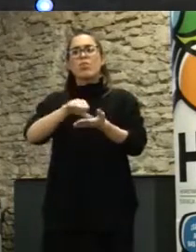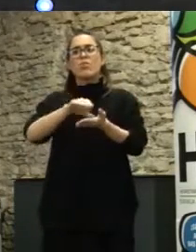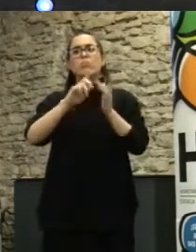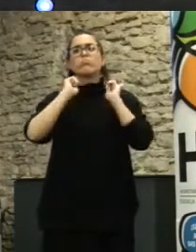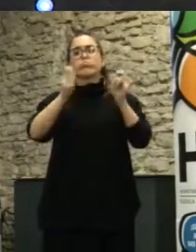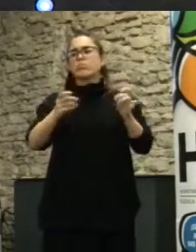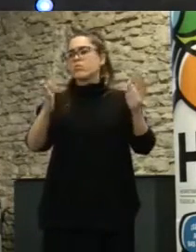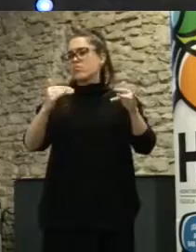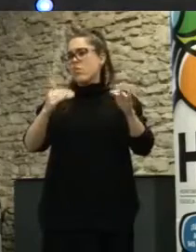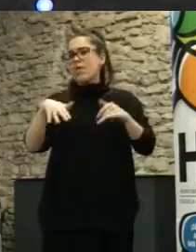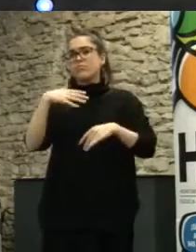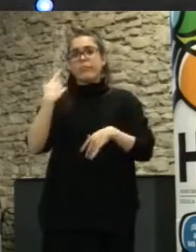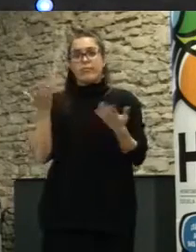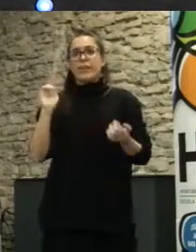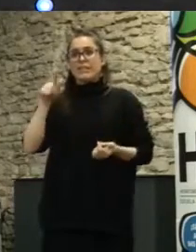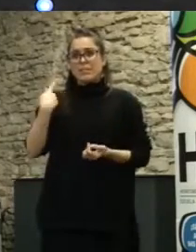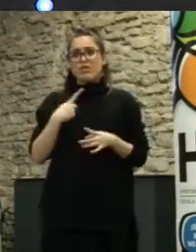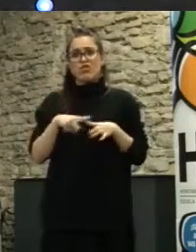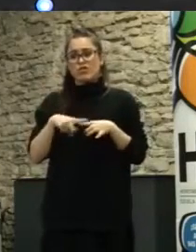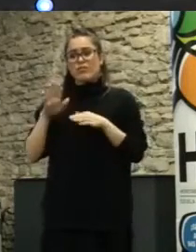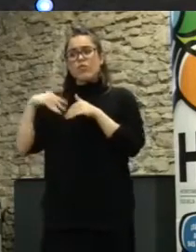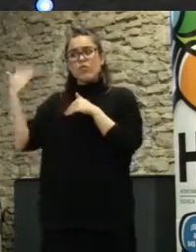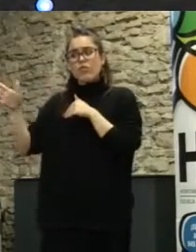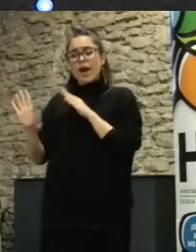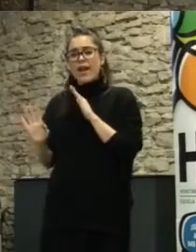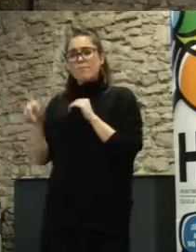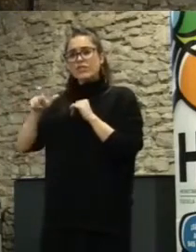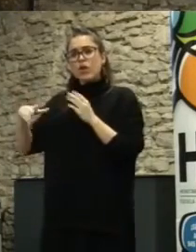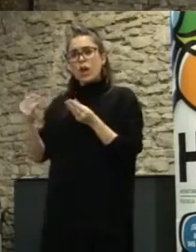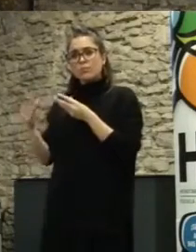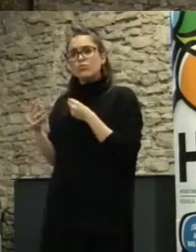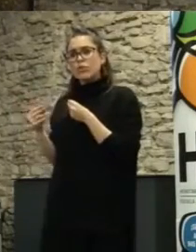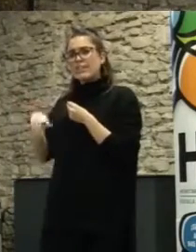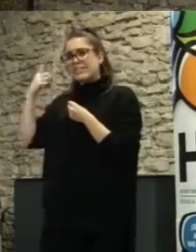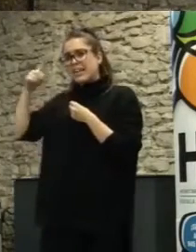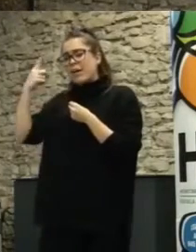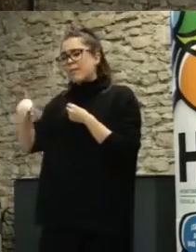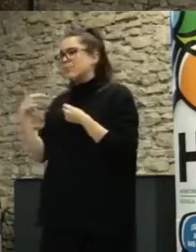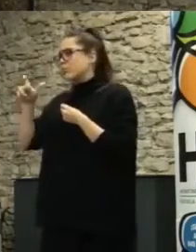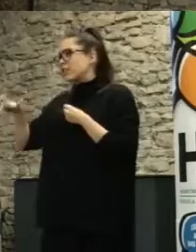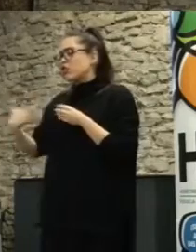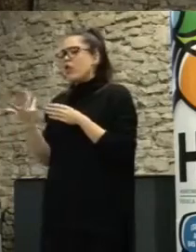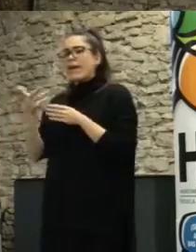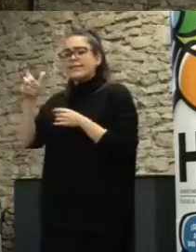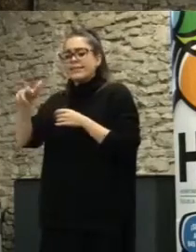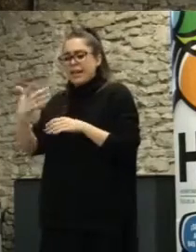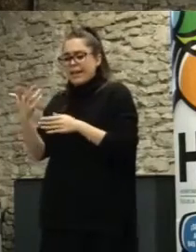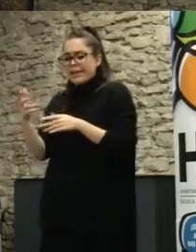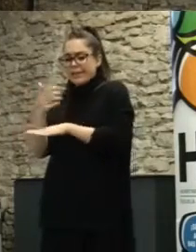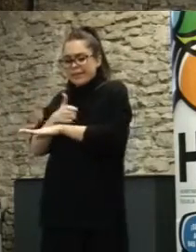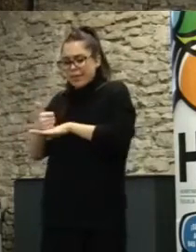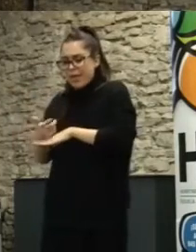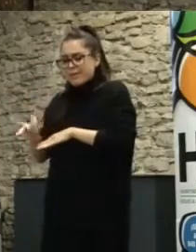Hay mucho conocimiento fuera del entorno técnico que hay que aprovechar. Los ciudadanos, la sociedad en general, colectivos